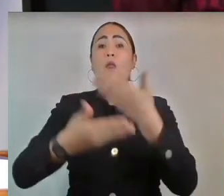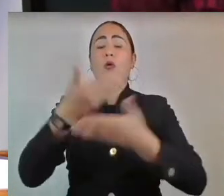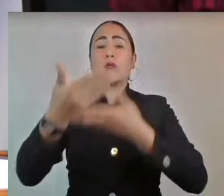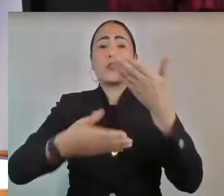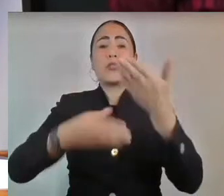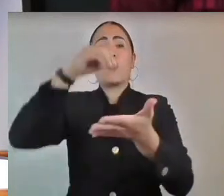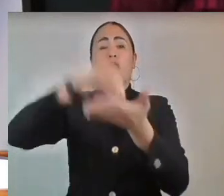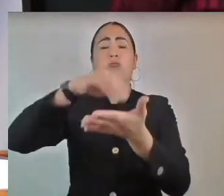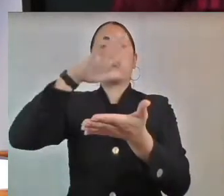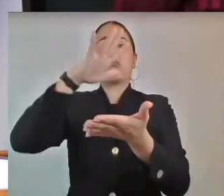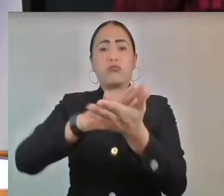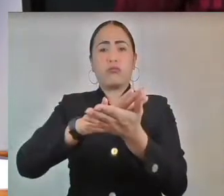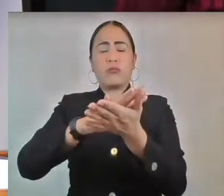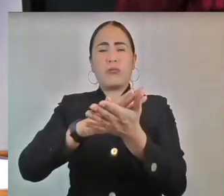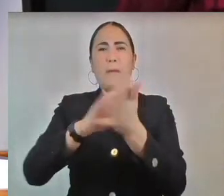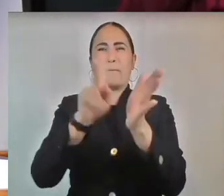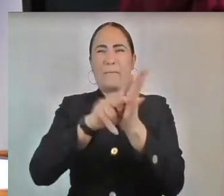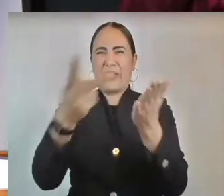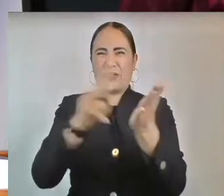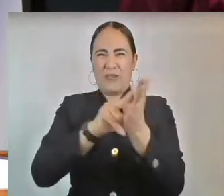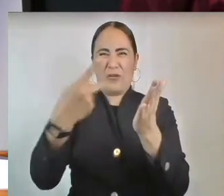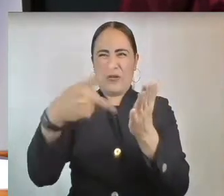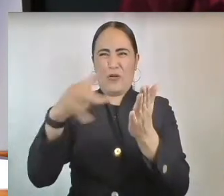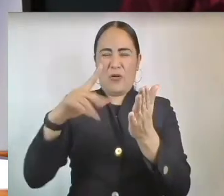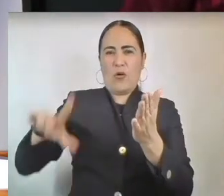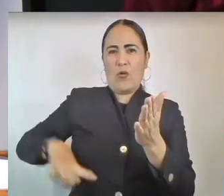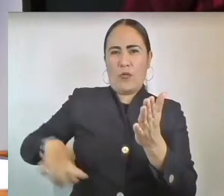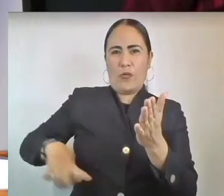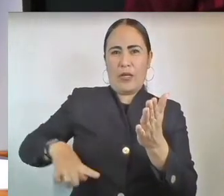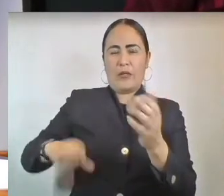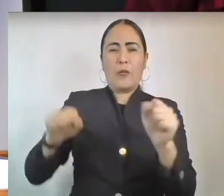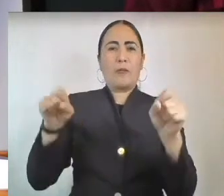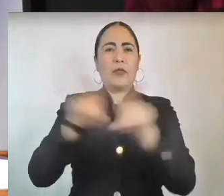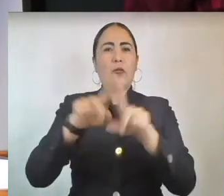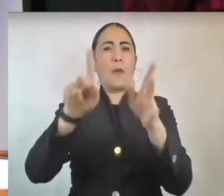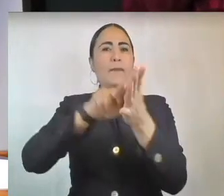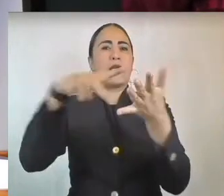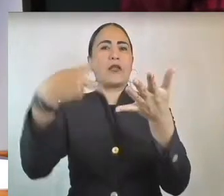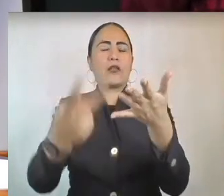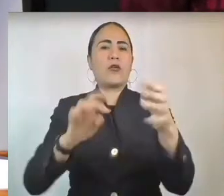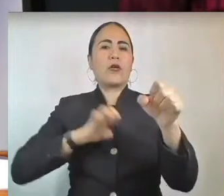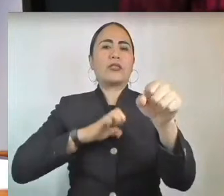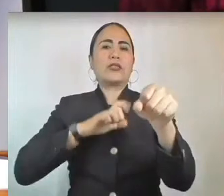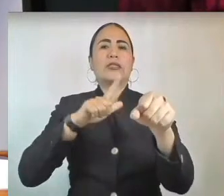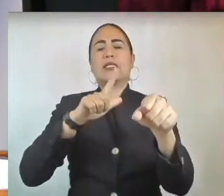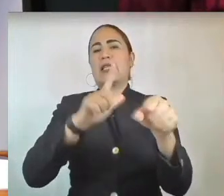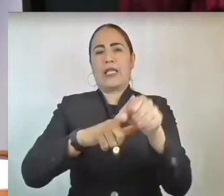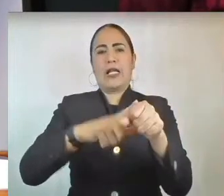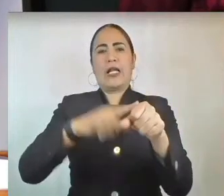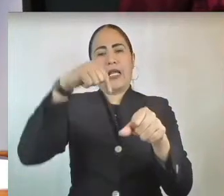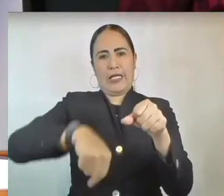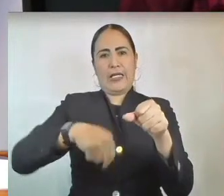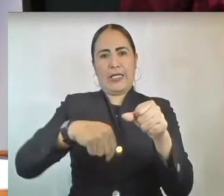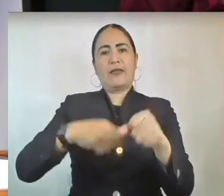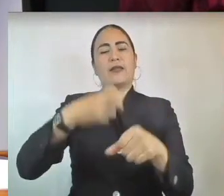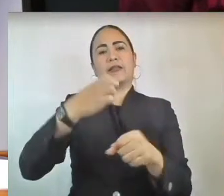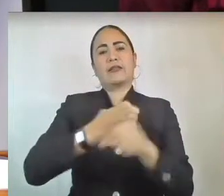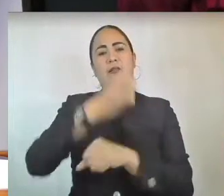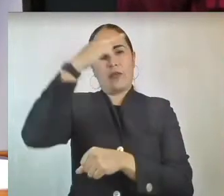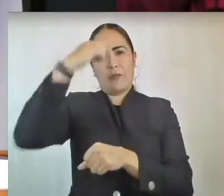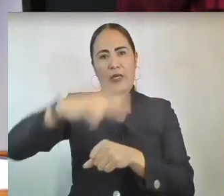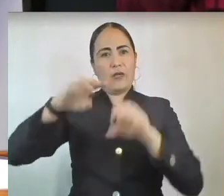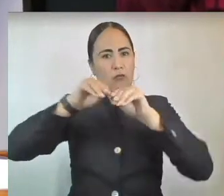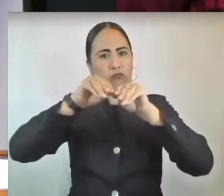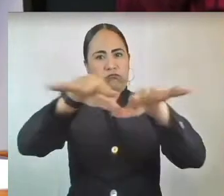la Gaceta del Gobierno y en dos periódicos estatales de mayor circulación en el Estado de México. Noveno,